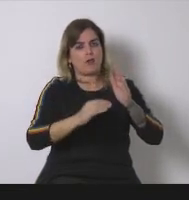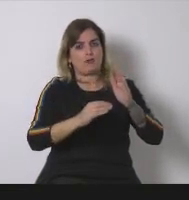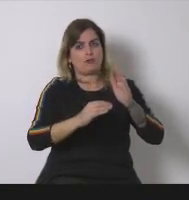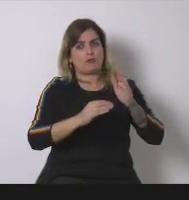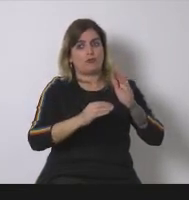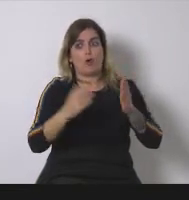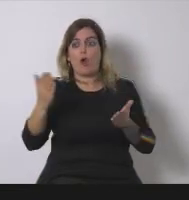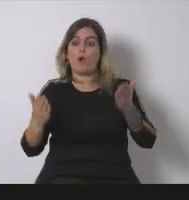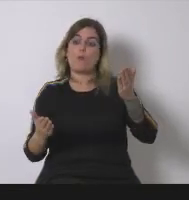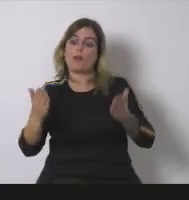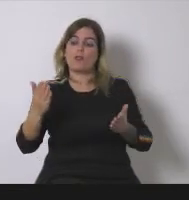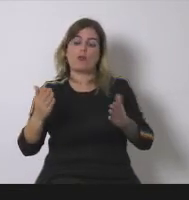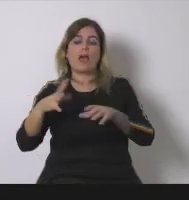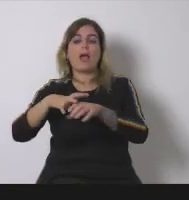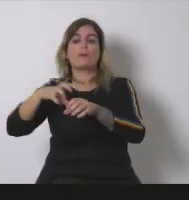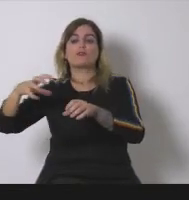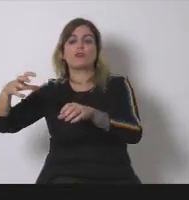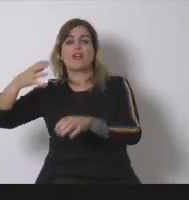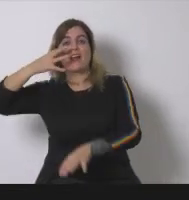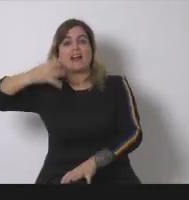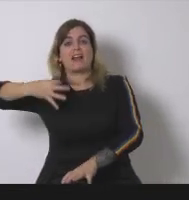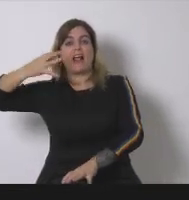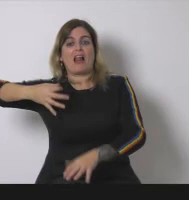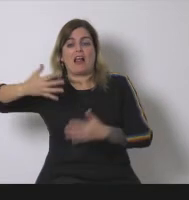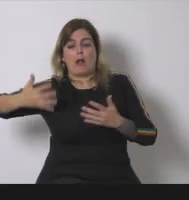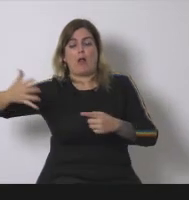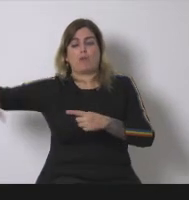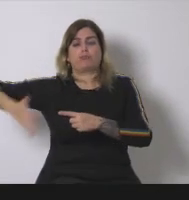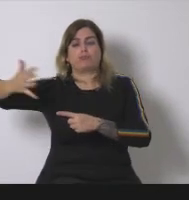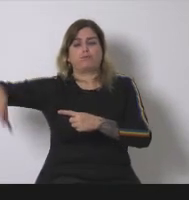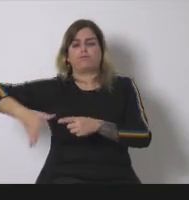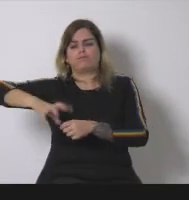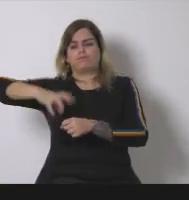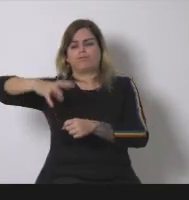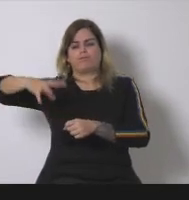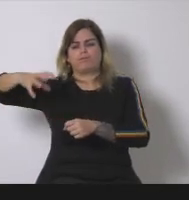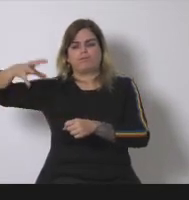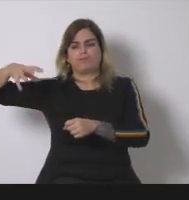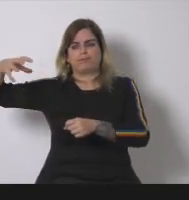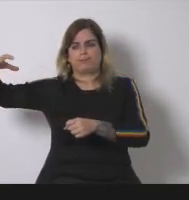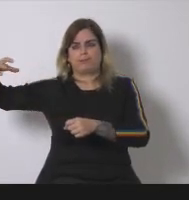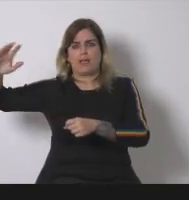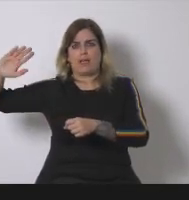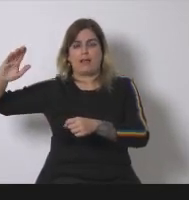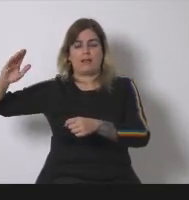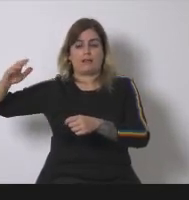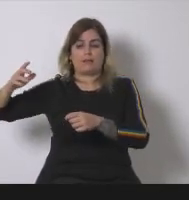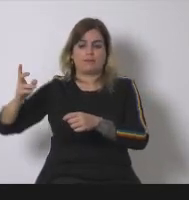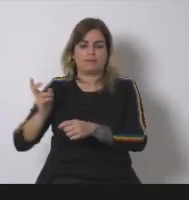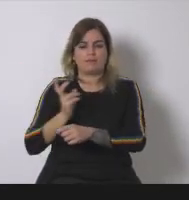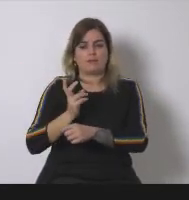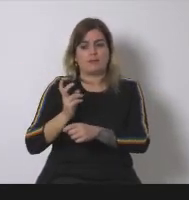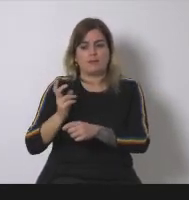teniendo o que están digamos comunicadas a través de los mecanismos del acuerdo de París